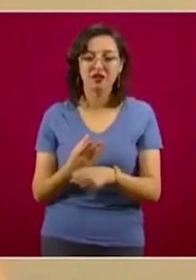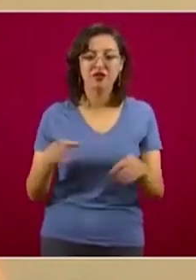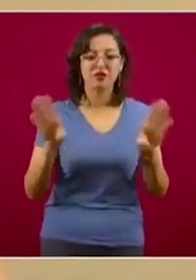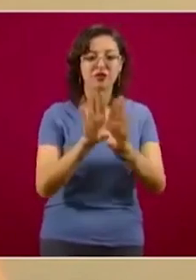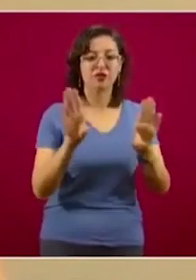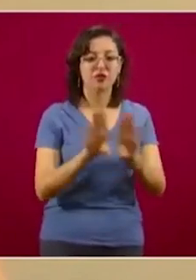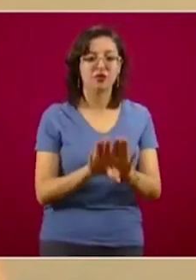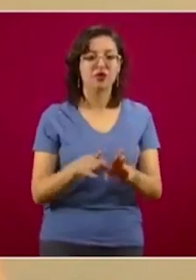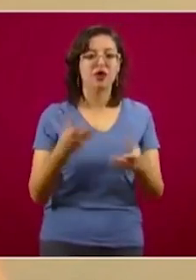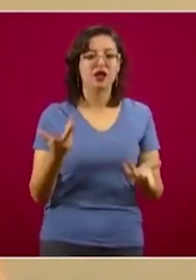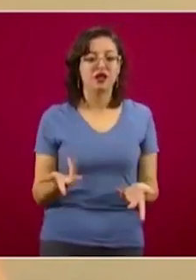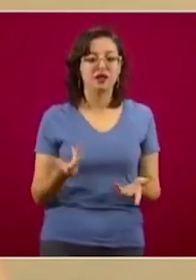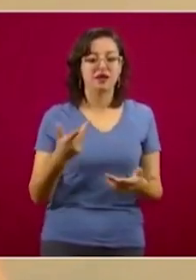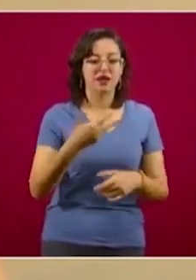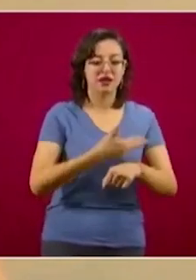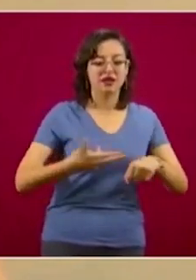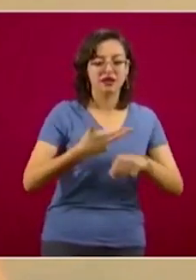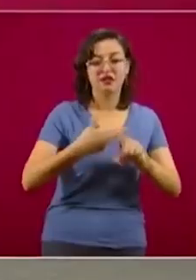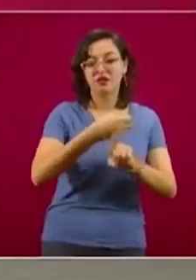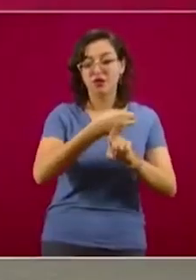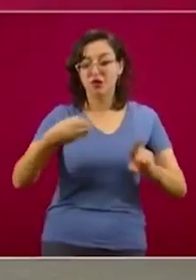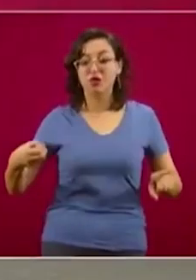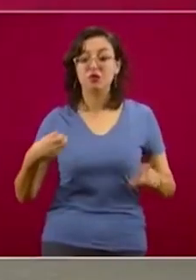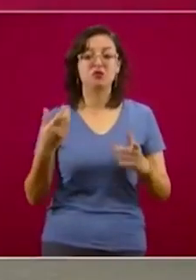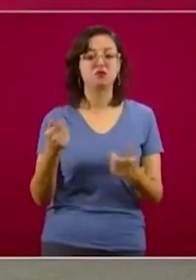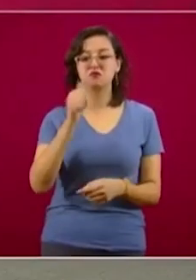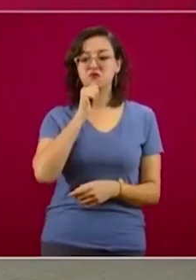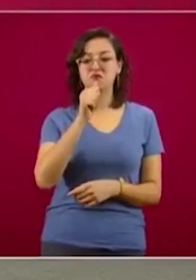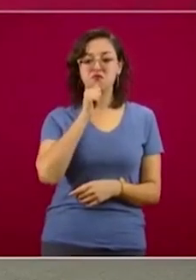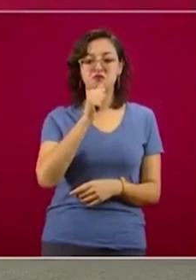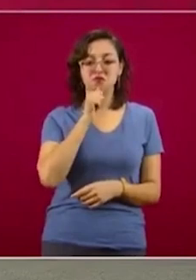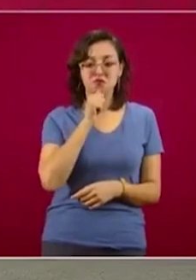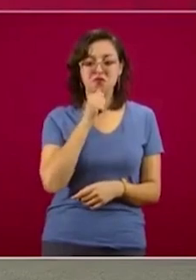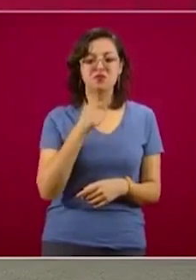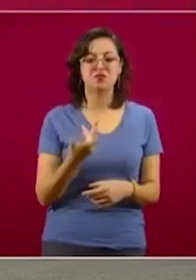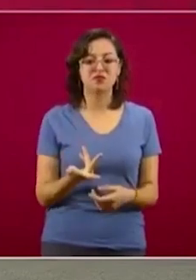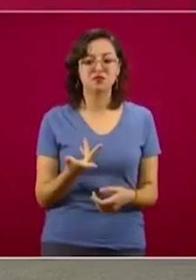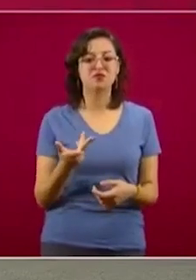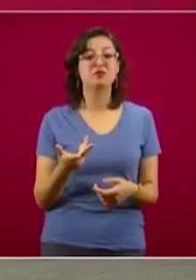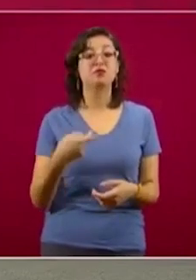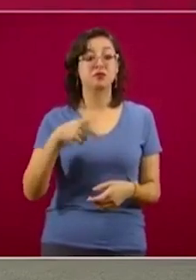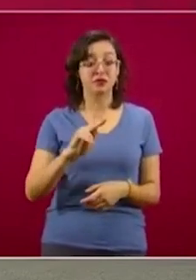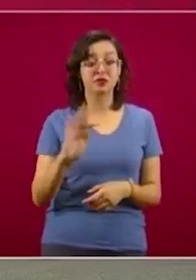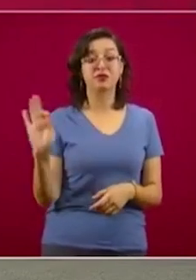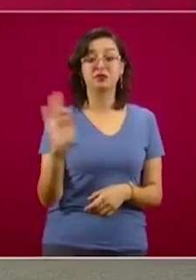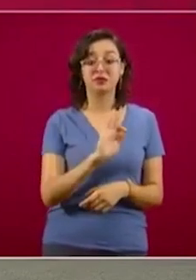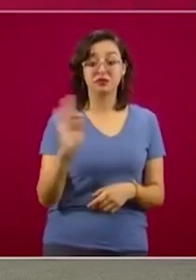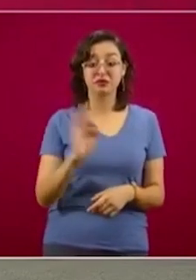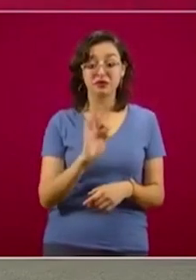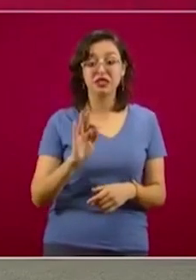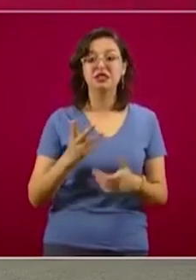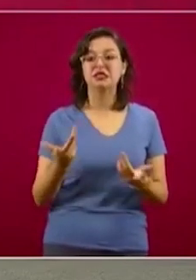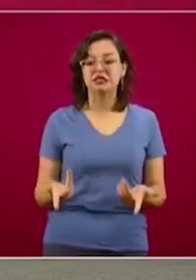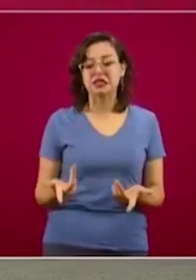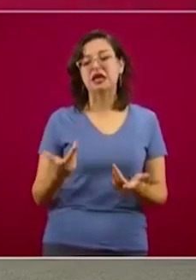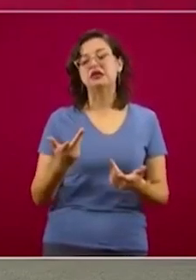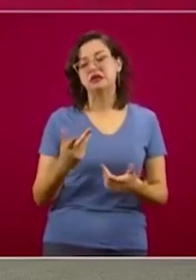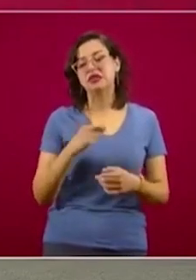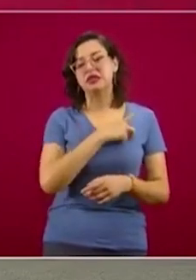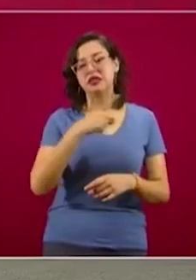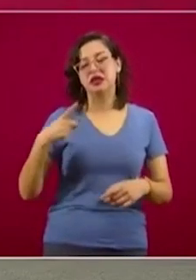organización de las clases. Todavía no está totalmente definido, pero esto podría implicar que tengamos uso de distintos